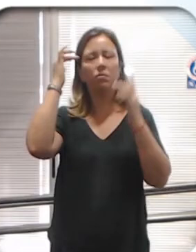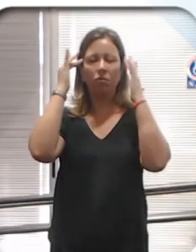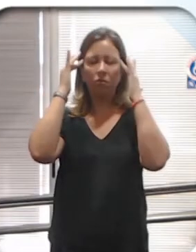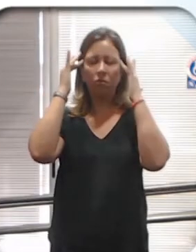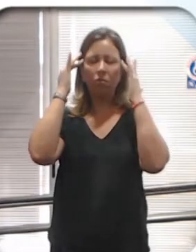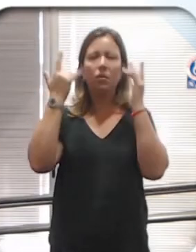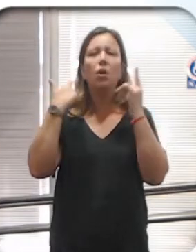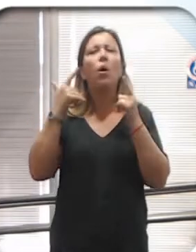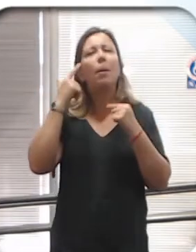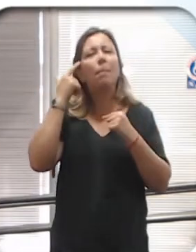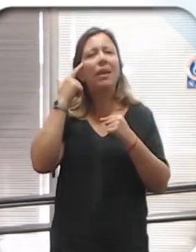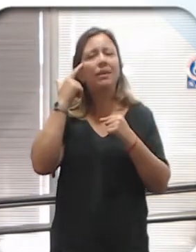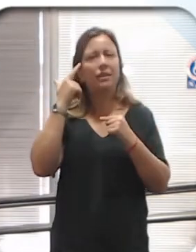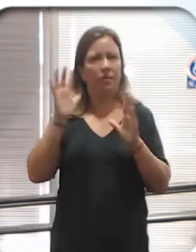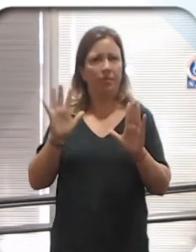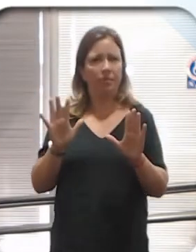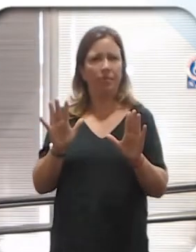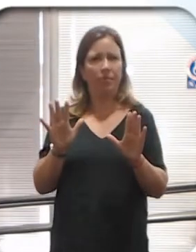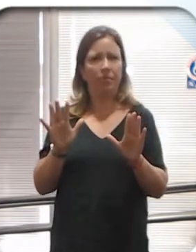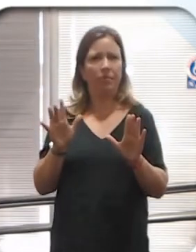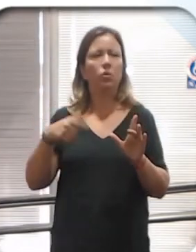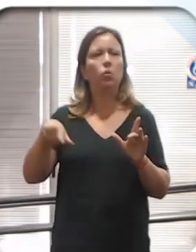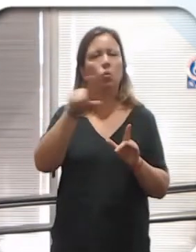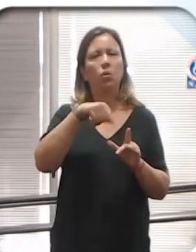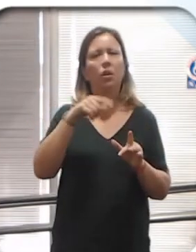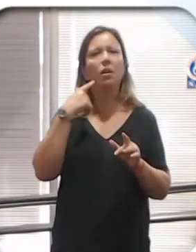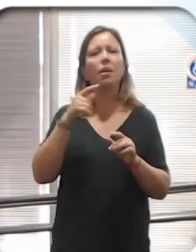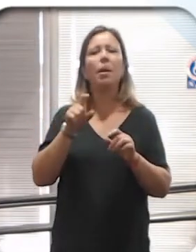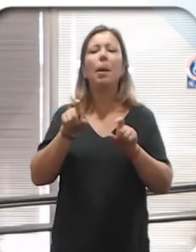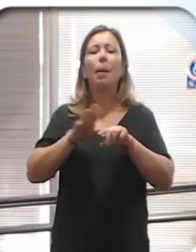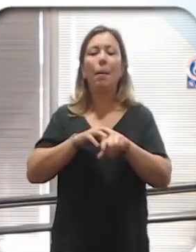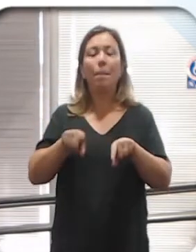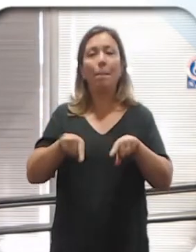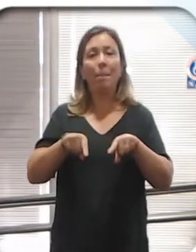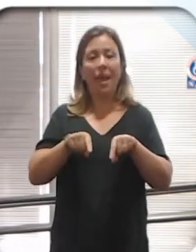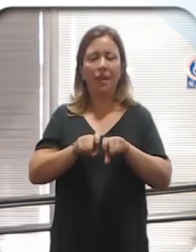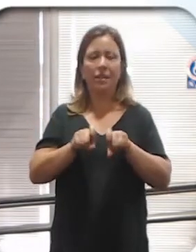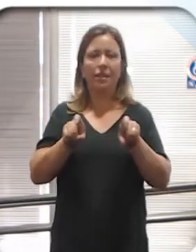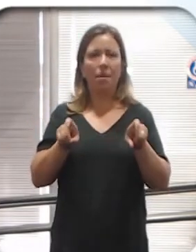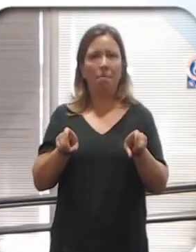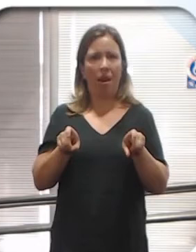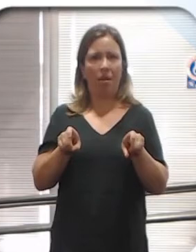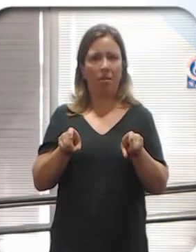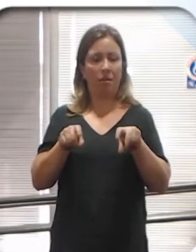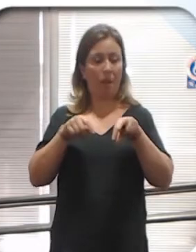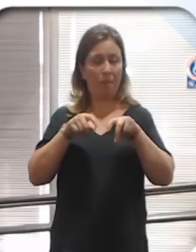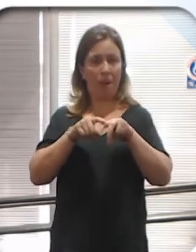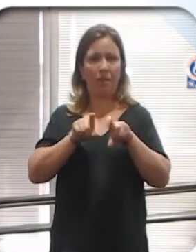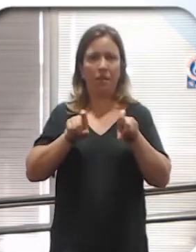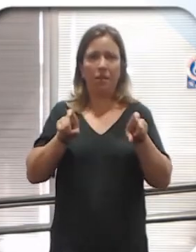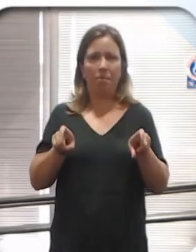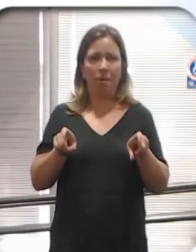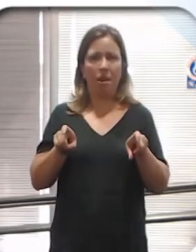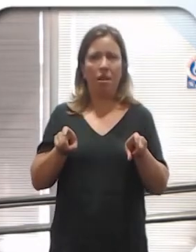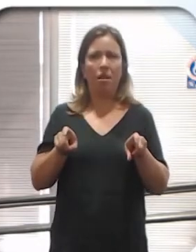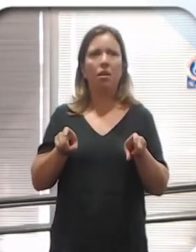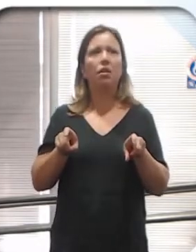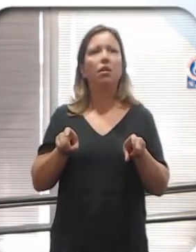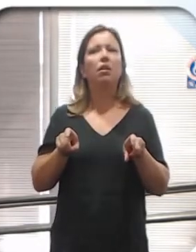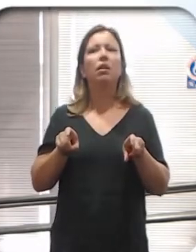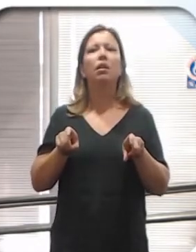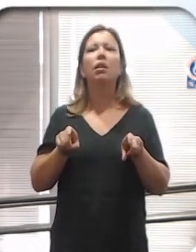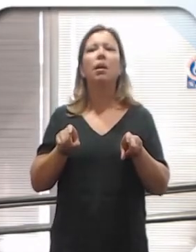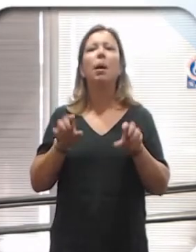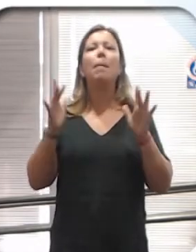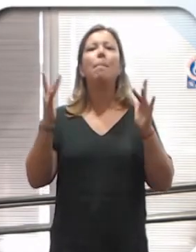ponernos en clima. Les voy a pedir que separen sus piernas, que se sientan cómodos, que apoyen sus manos